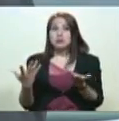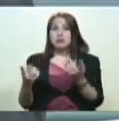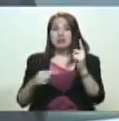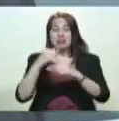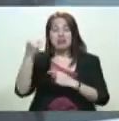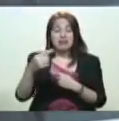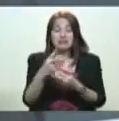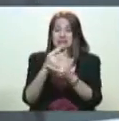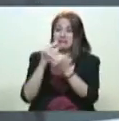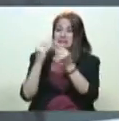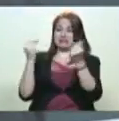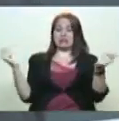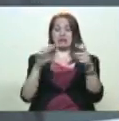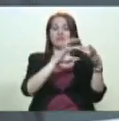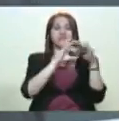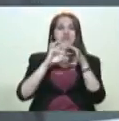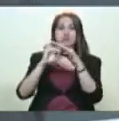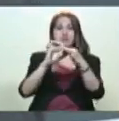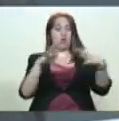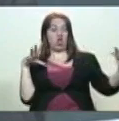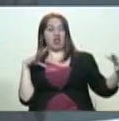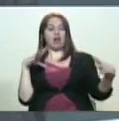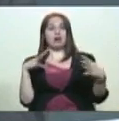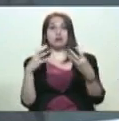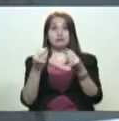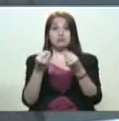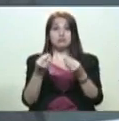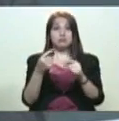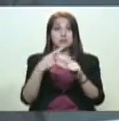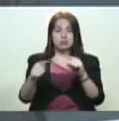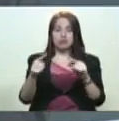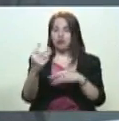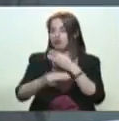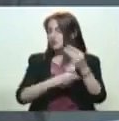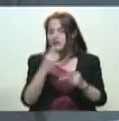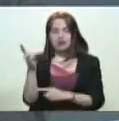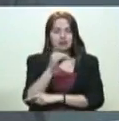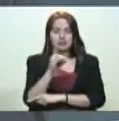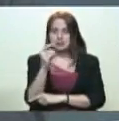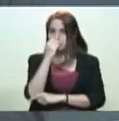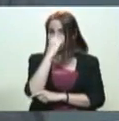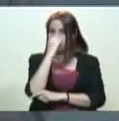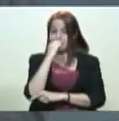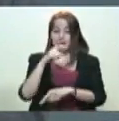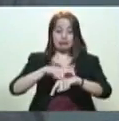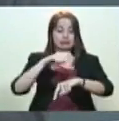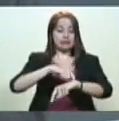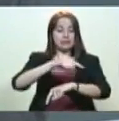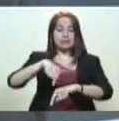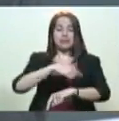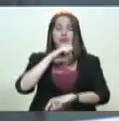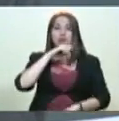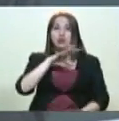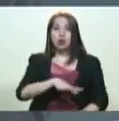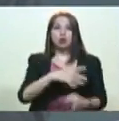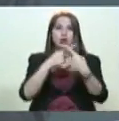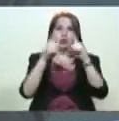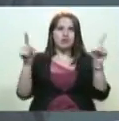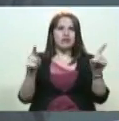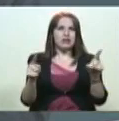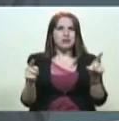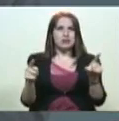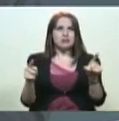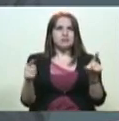disolutivas de la unión de nuestros pueblos, es otra cosa. Pero esa disolución no se va a dar. El tiempo histórico es otro. No está lleno de